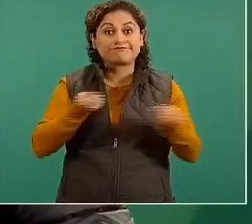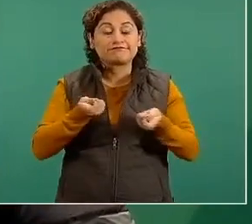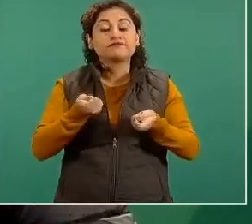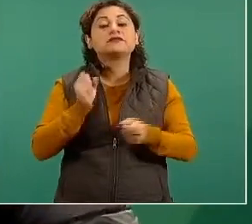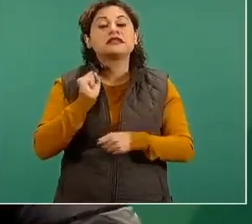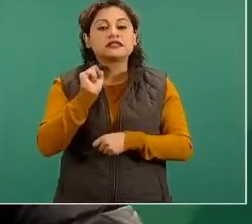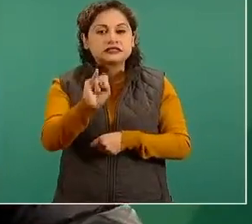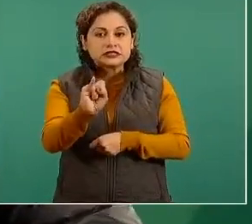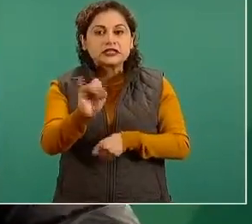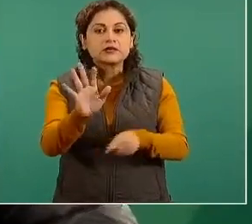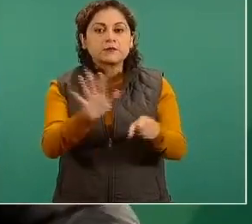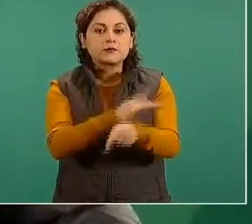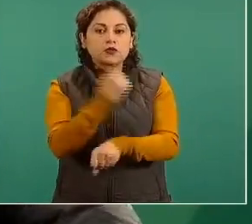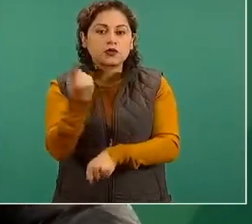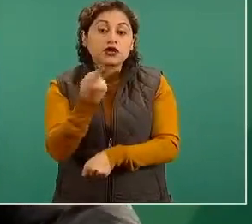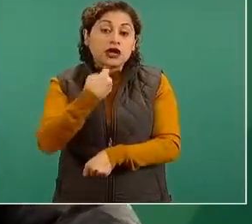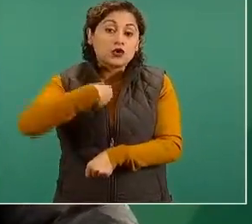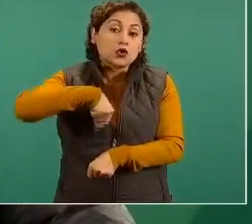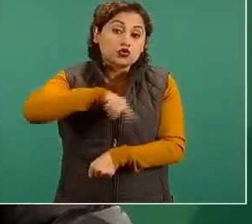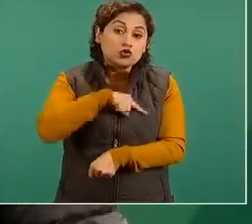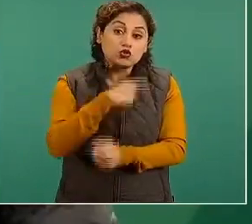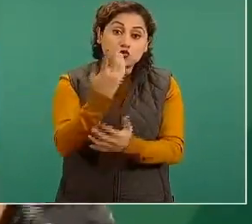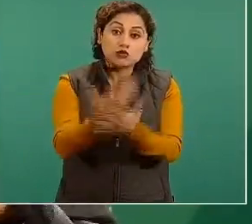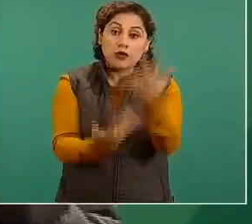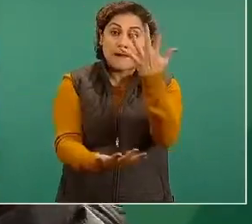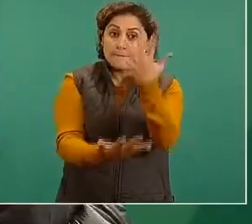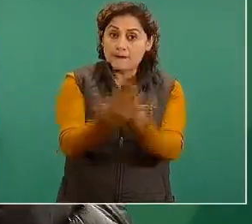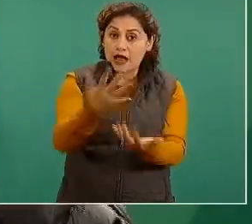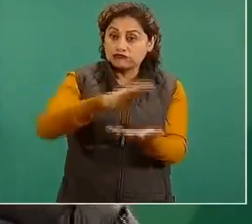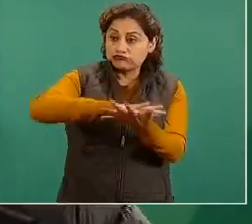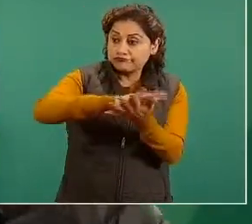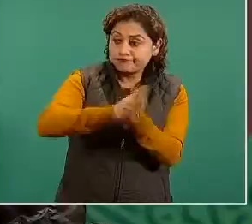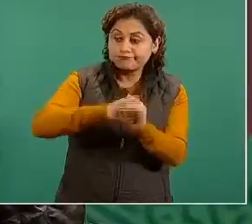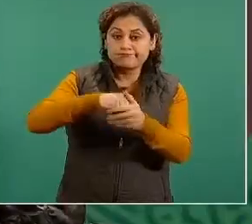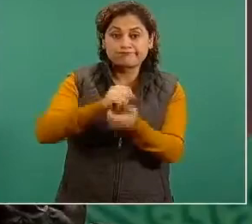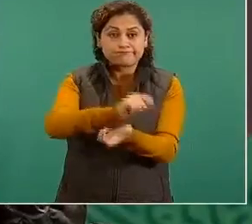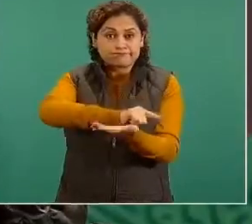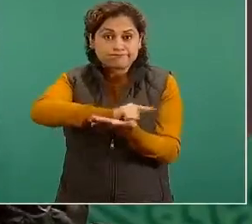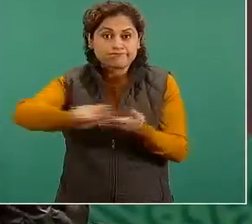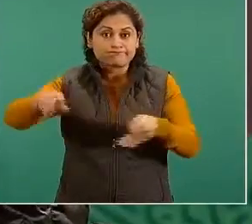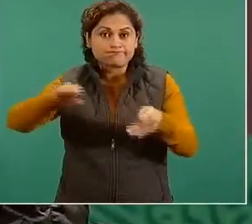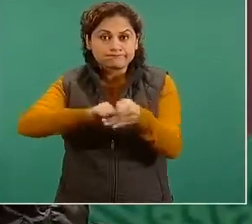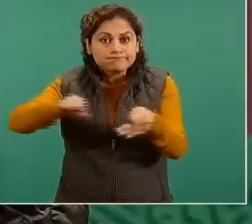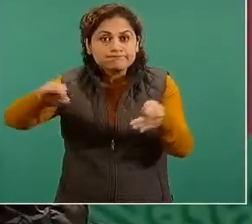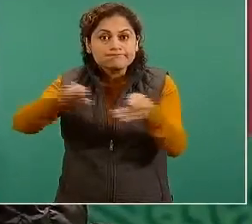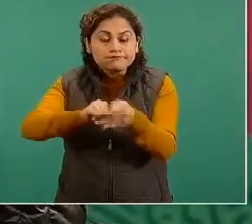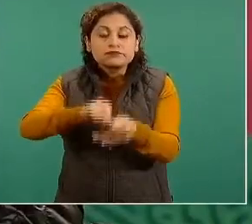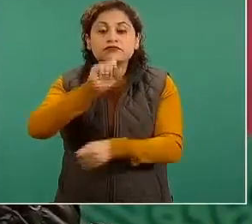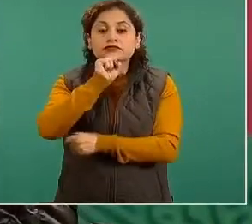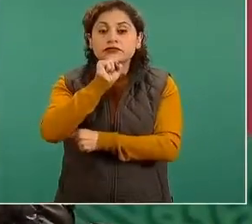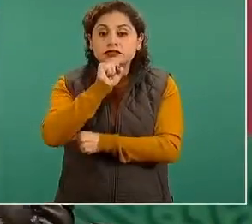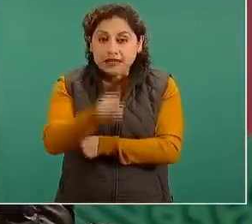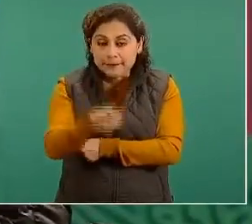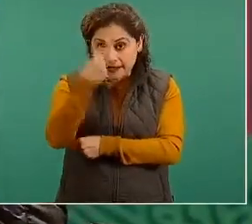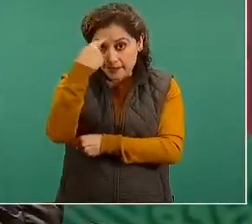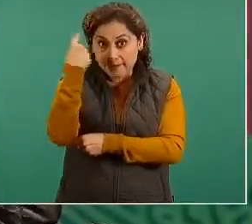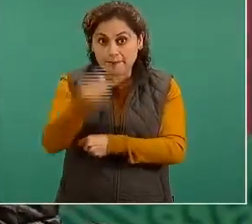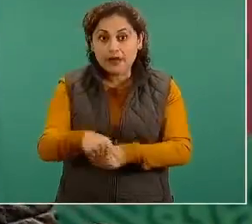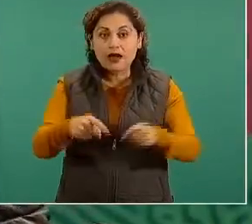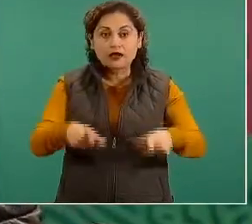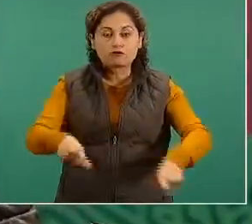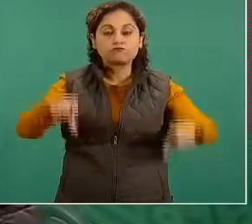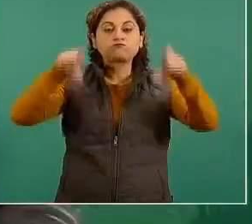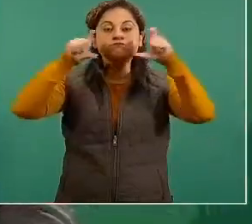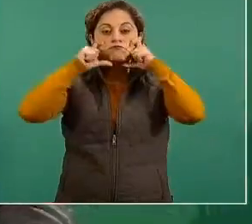nos lavamos, son nuestras manos las que usamos para ponernos correctamente el cubrebocas,